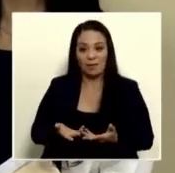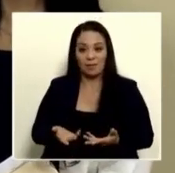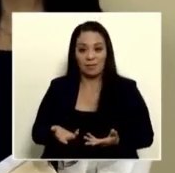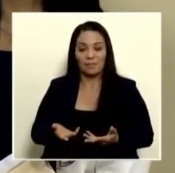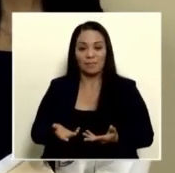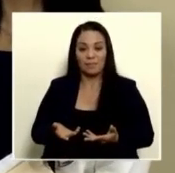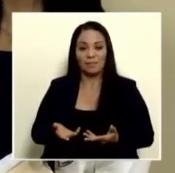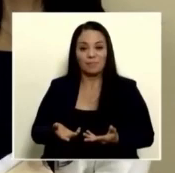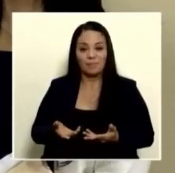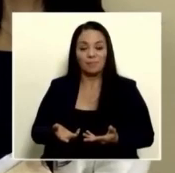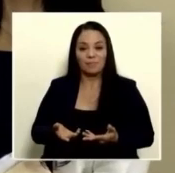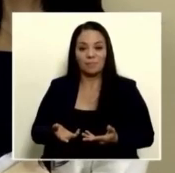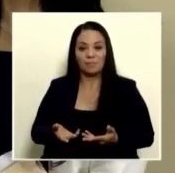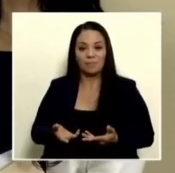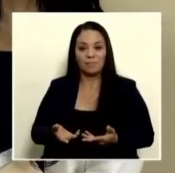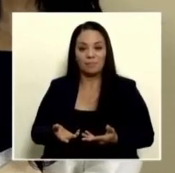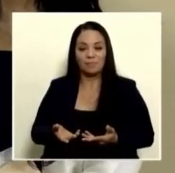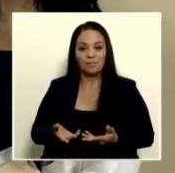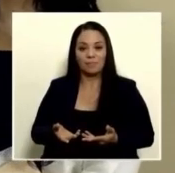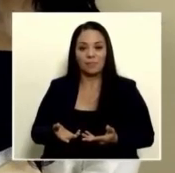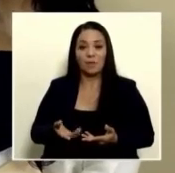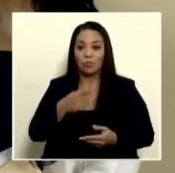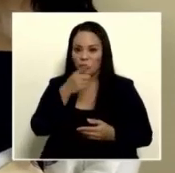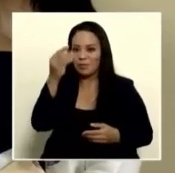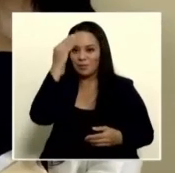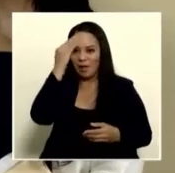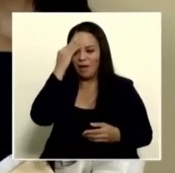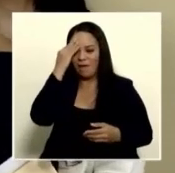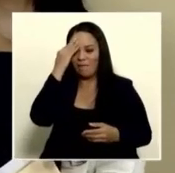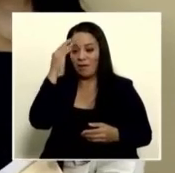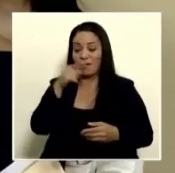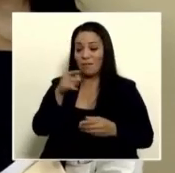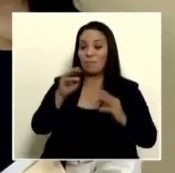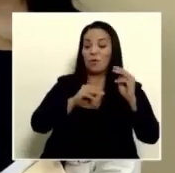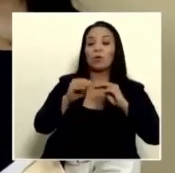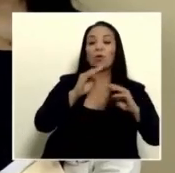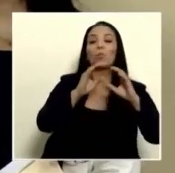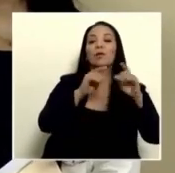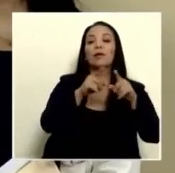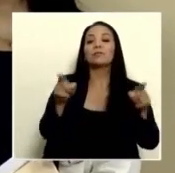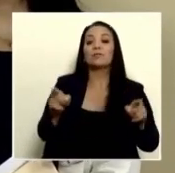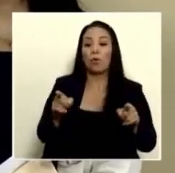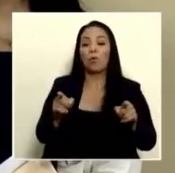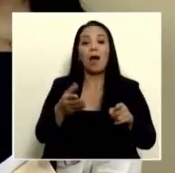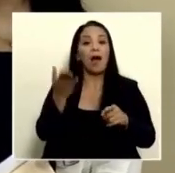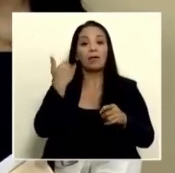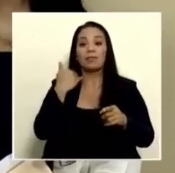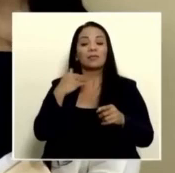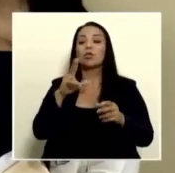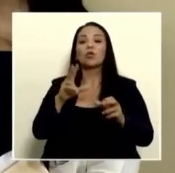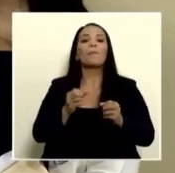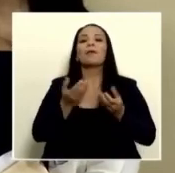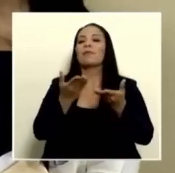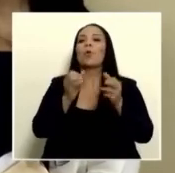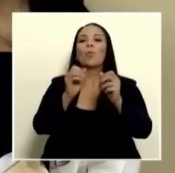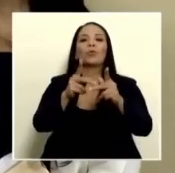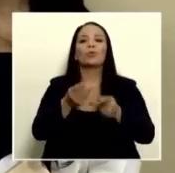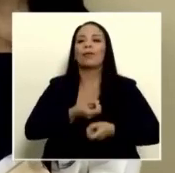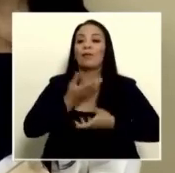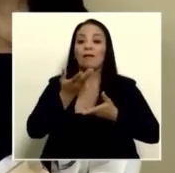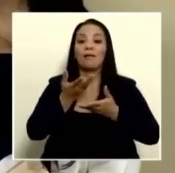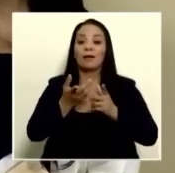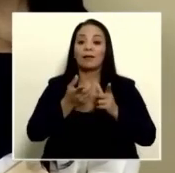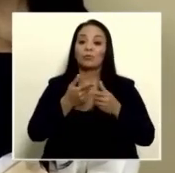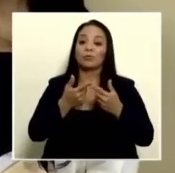ustedes saben la palabra yo me la voy a callar no creo que me lo hayan dado porque me lo negaron en el pasado así es